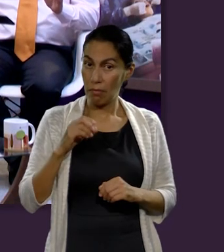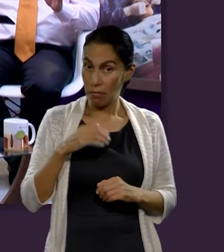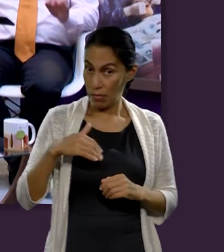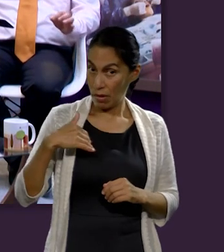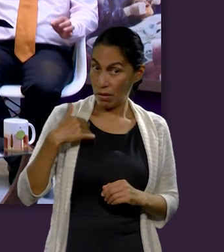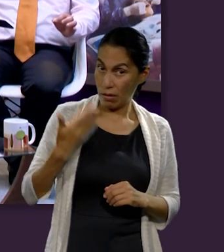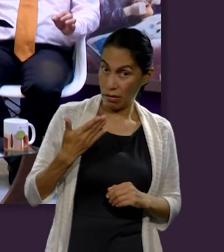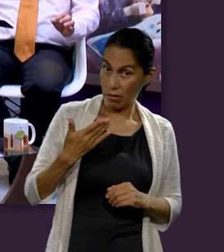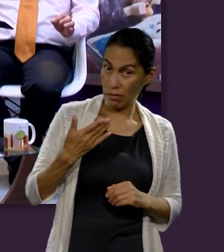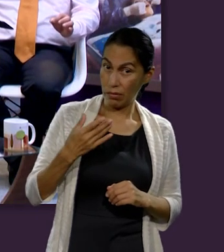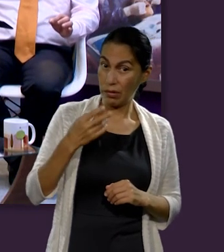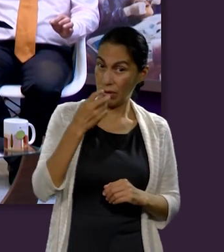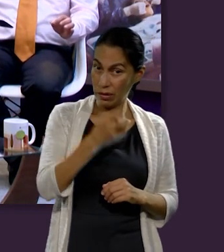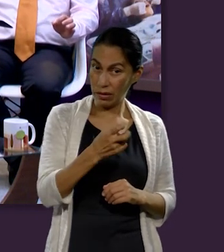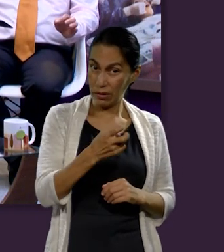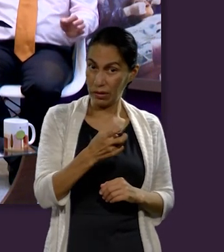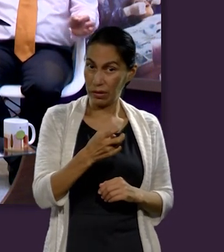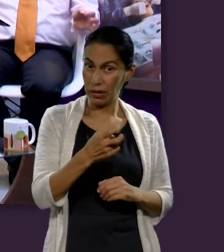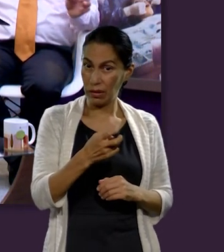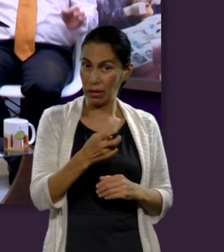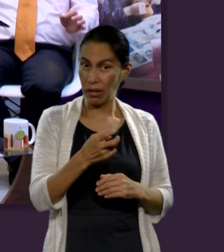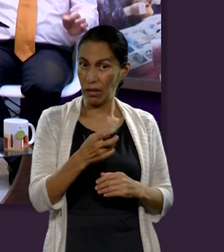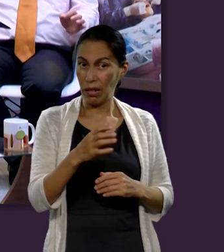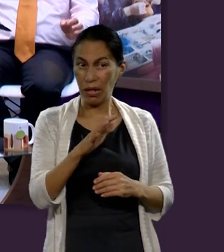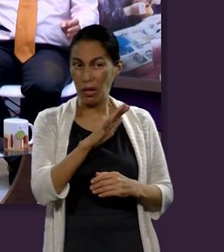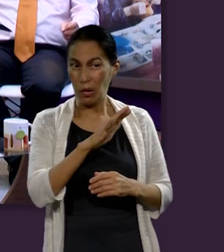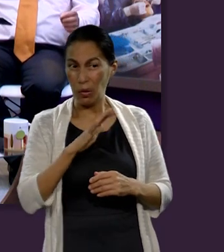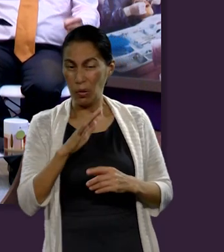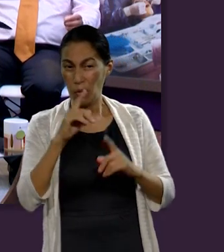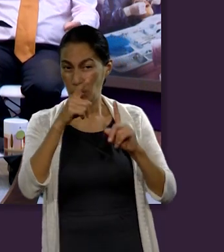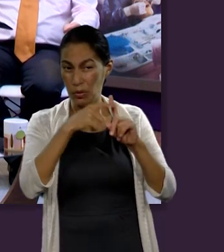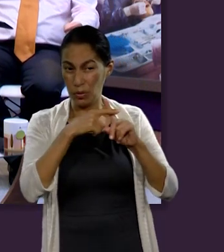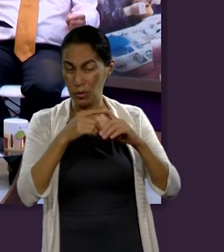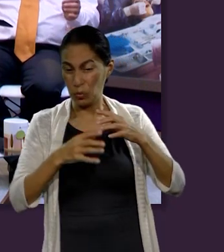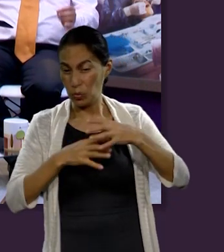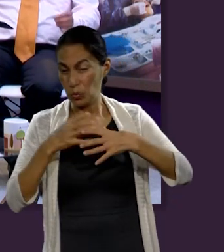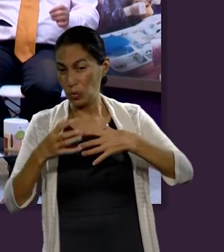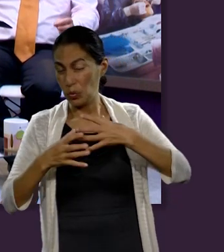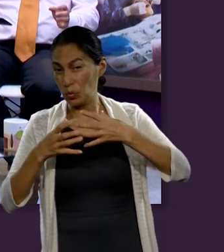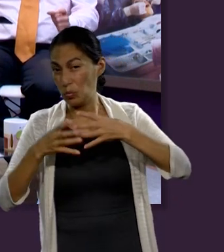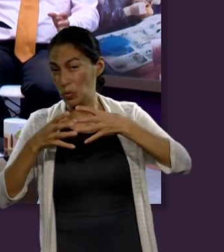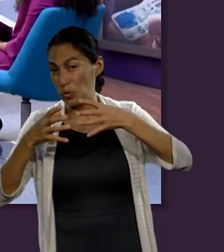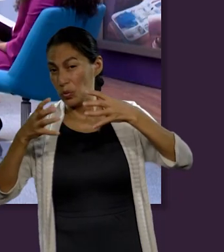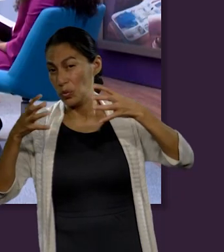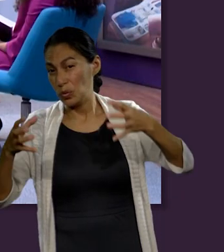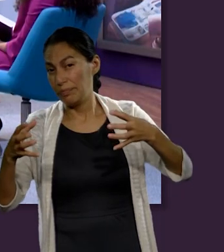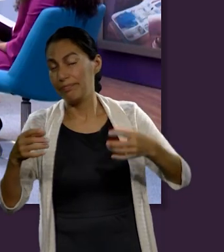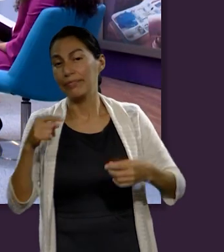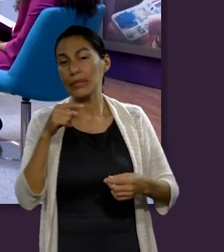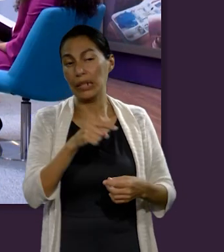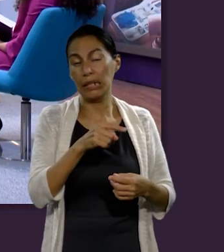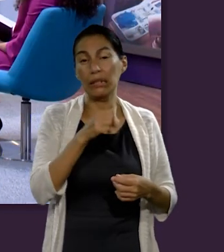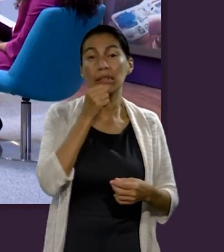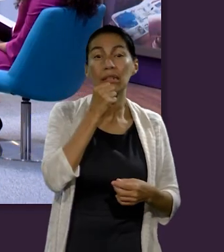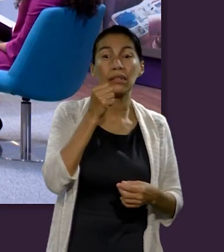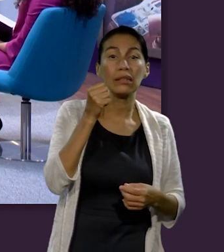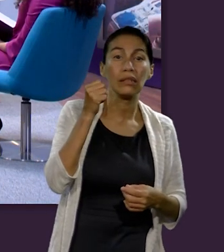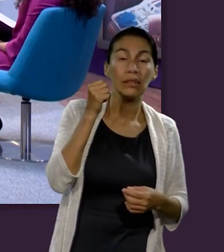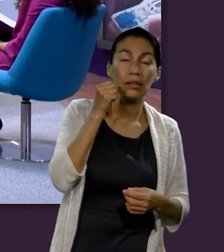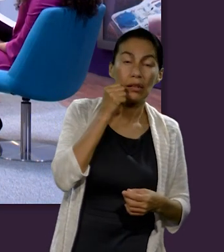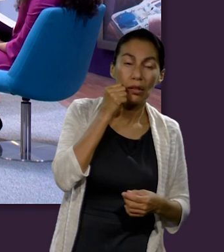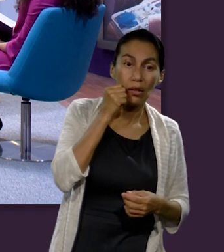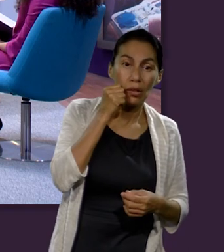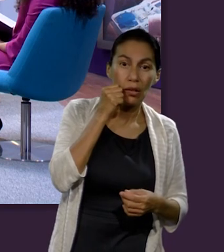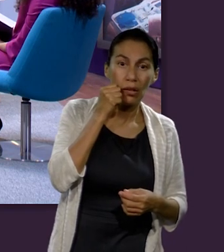el mismo milagro que desencadenó los eventos de su crucifixión porque fue desde cuando